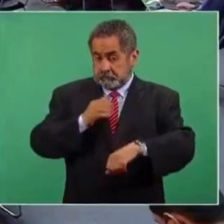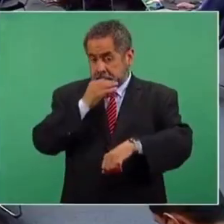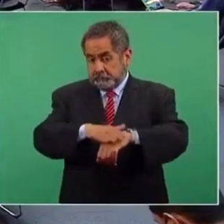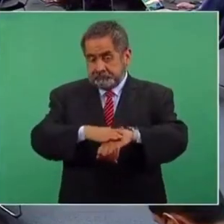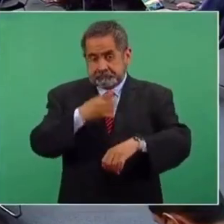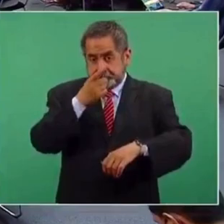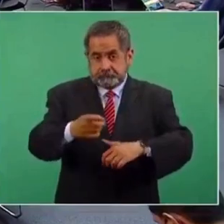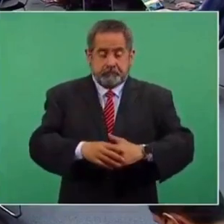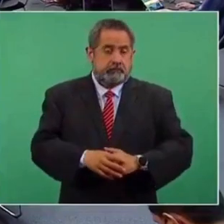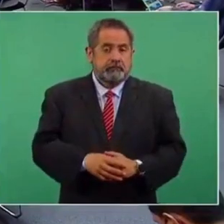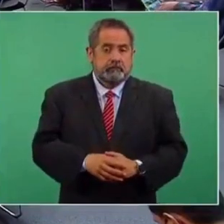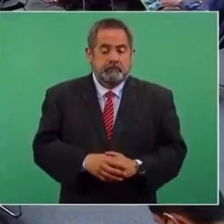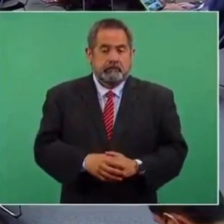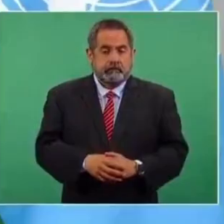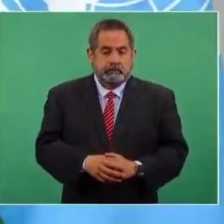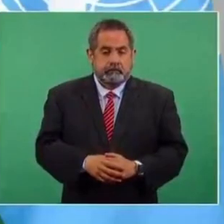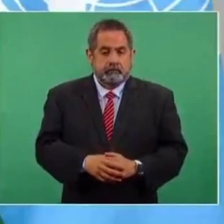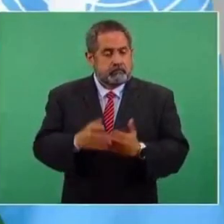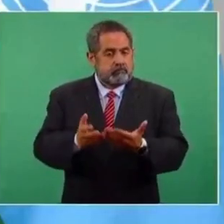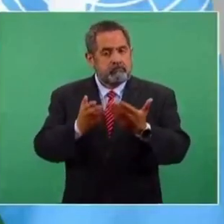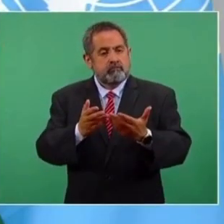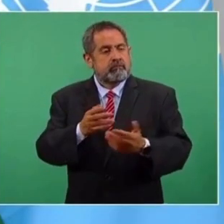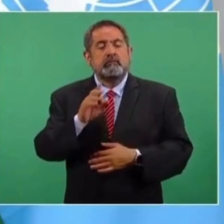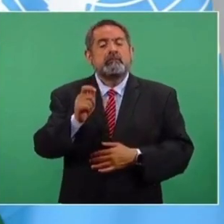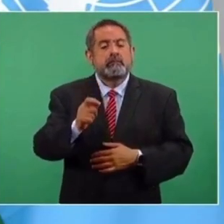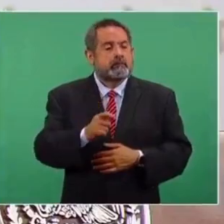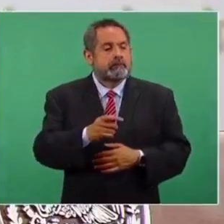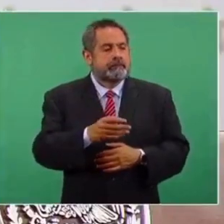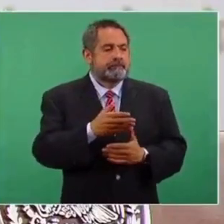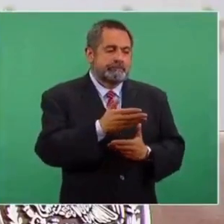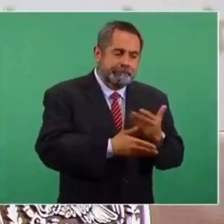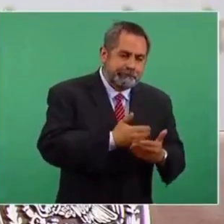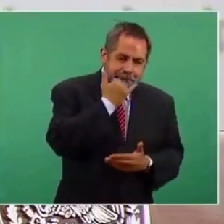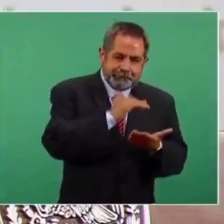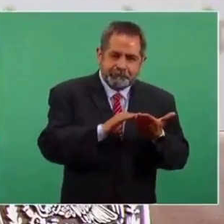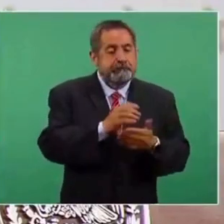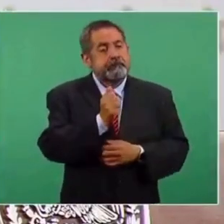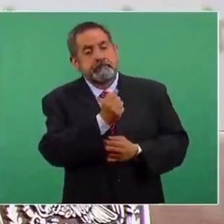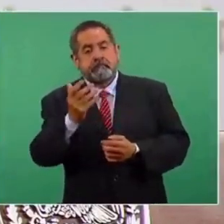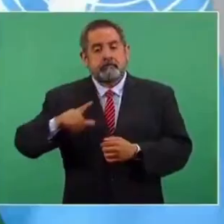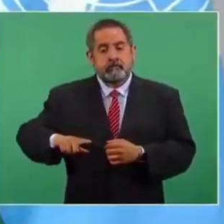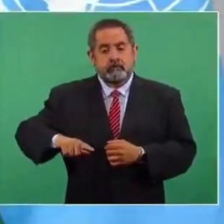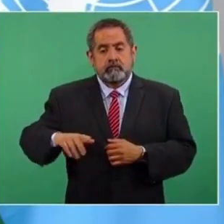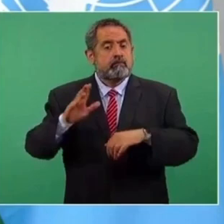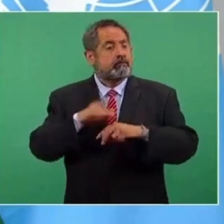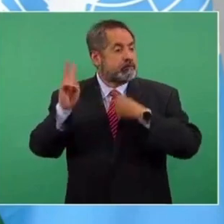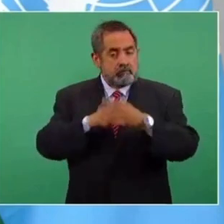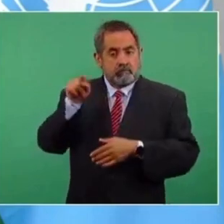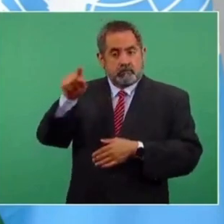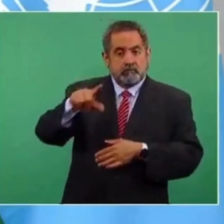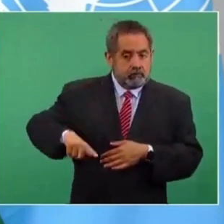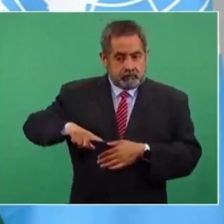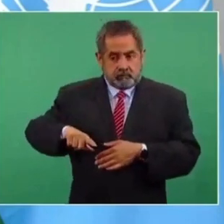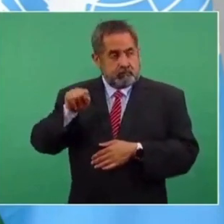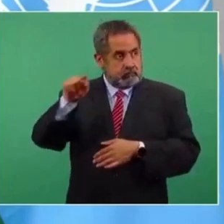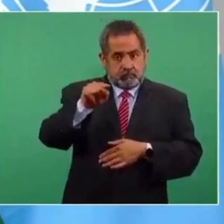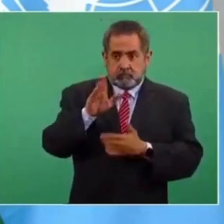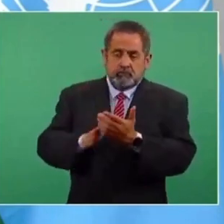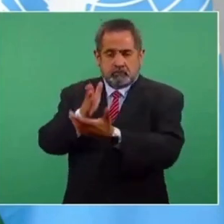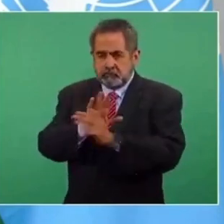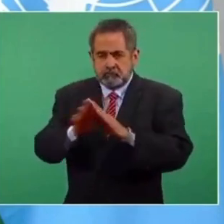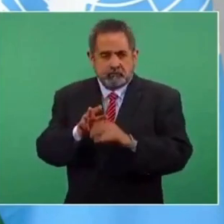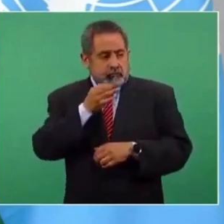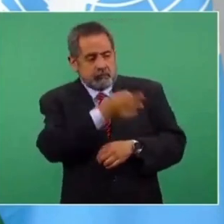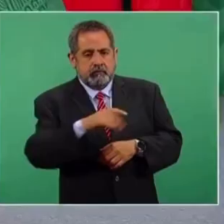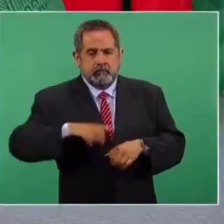ofrecerles disculpas por anticipado a los gobernadores, porque si voy a un estado voy a